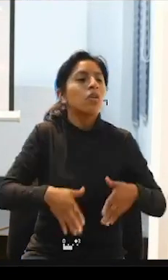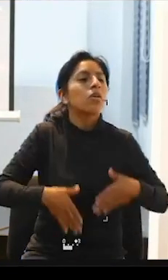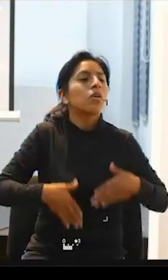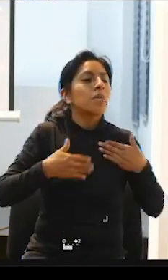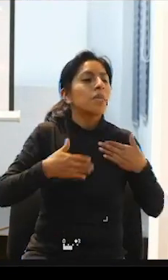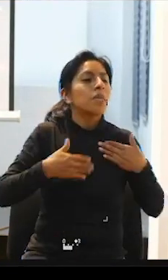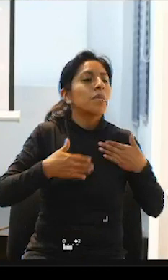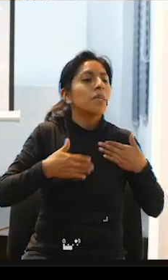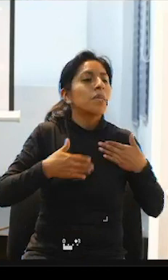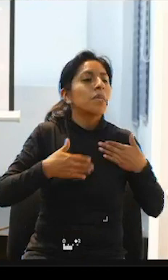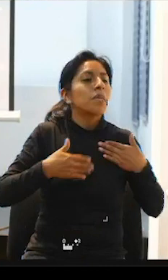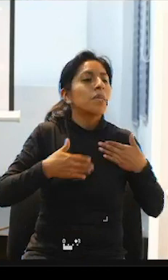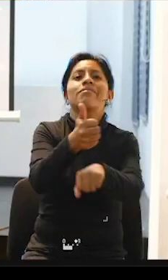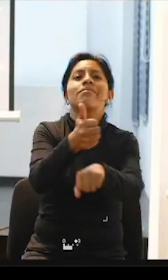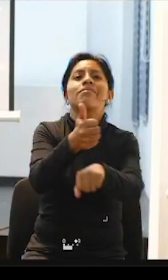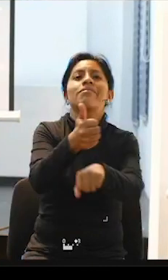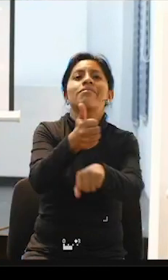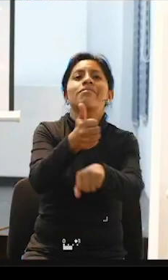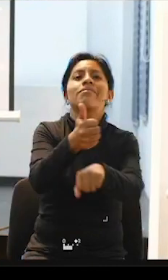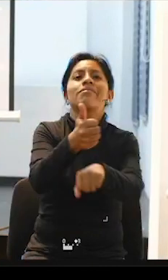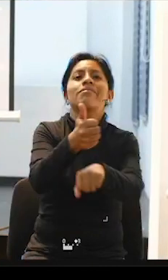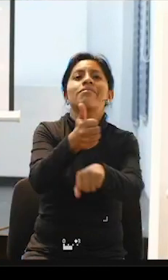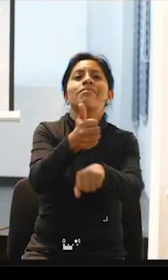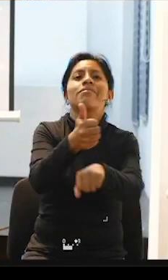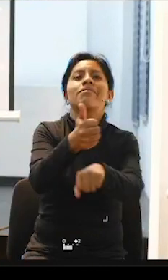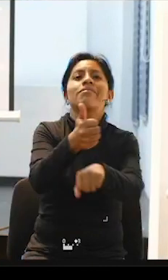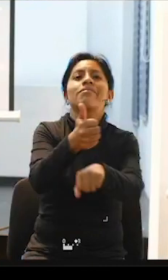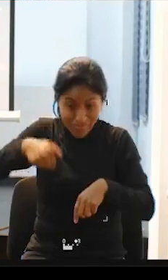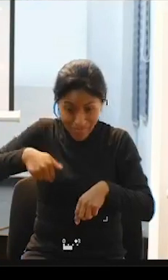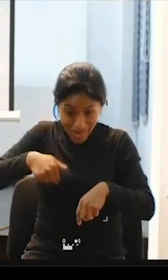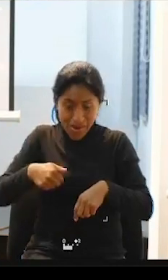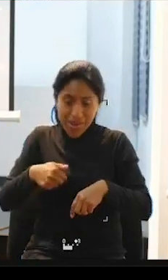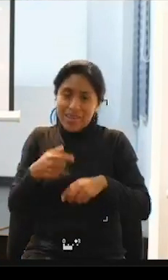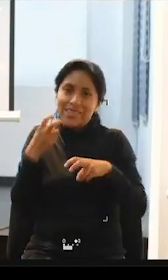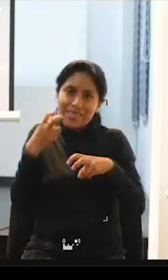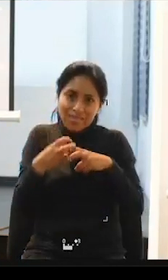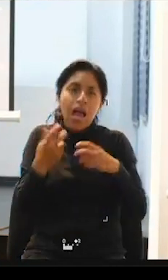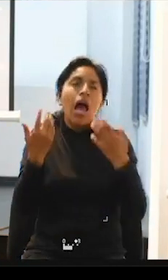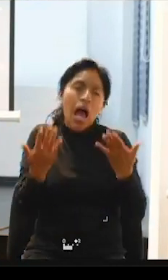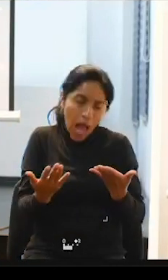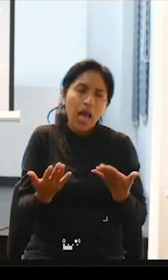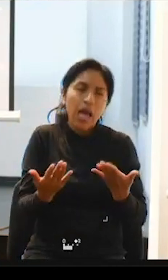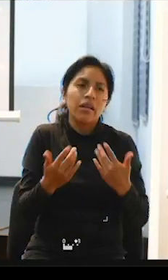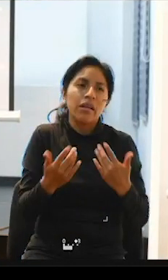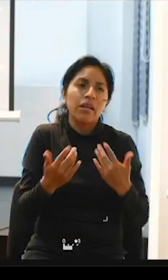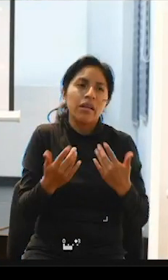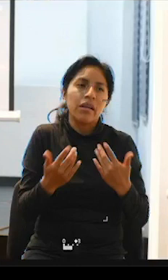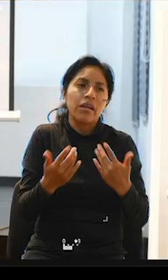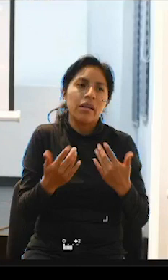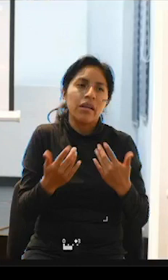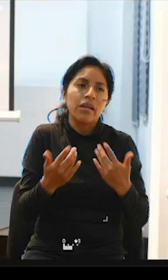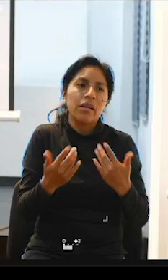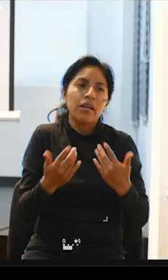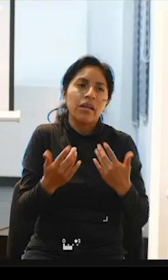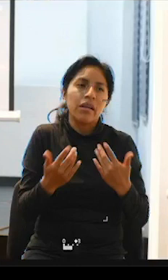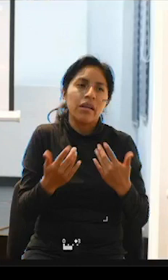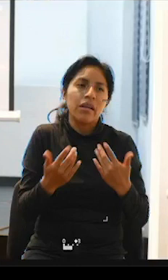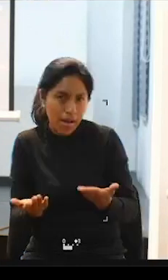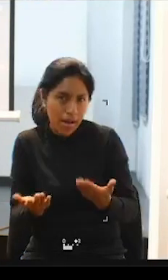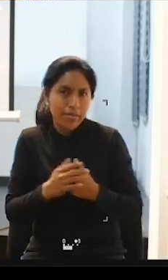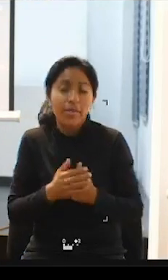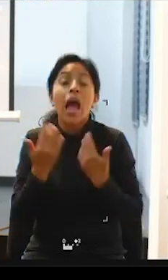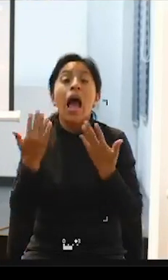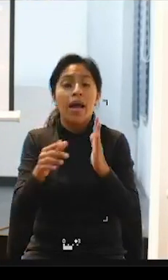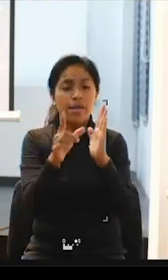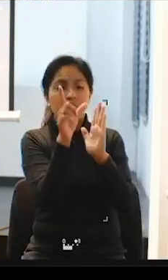fuera de Barcelona entonces hay limitaciones todavía tenemos limitaciones hay una lista de